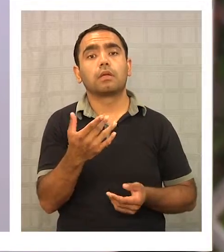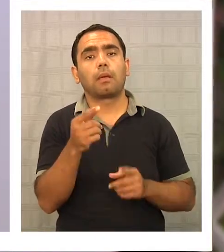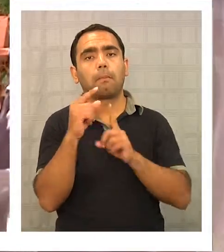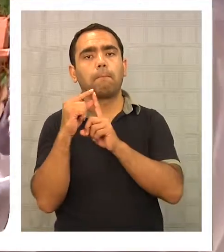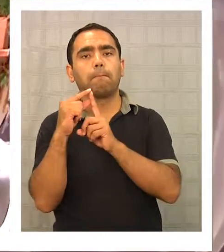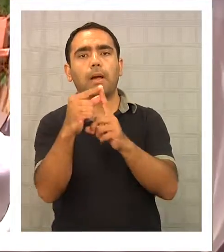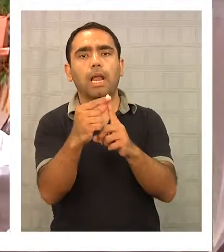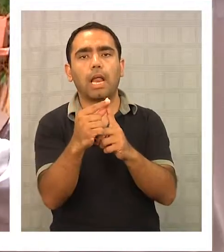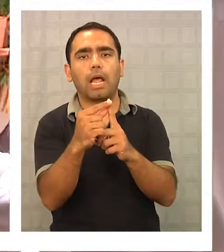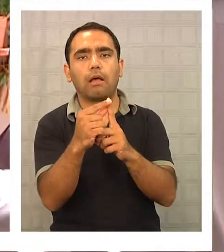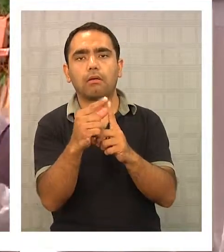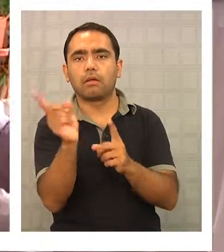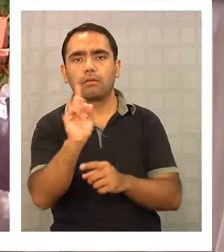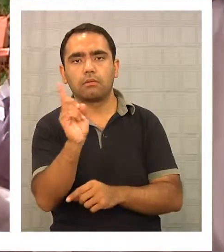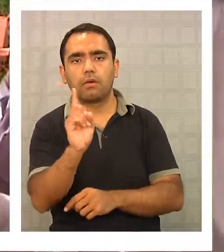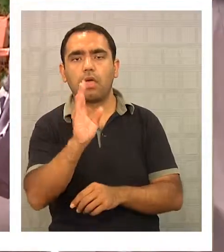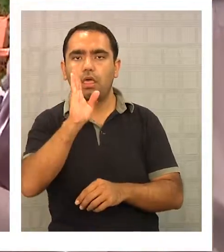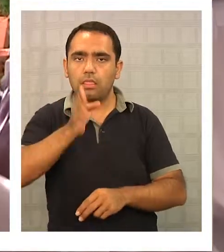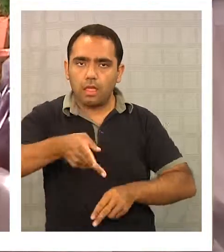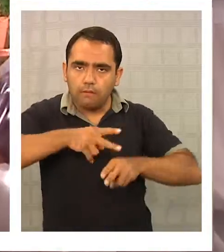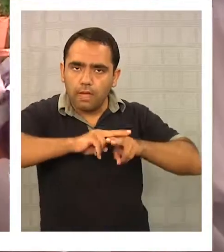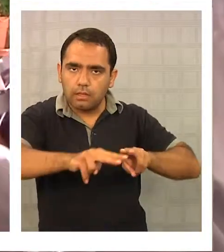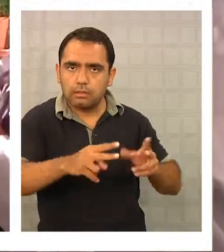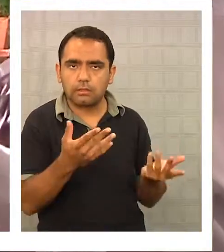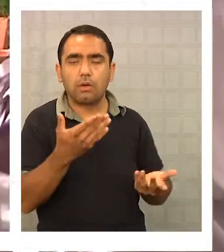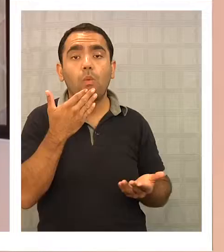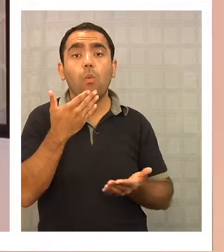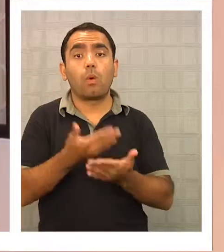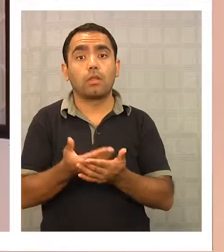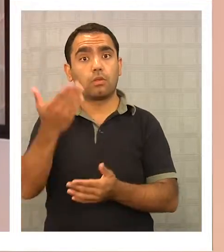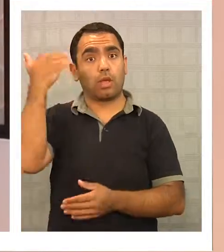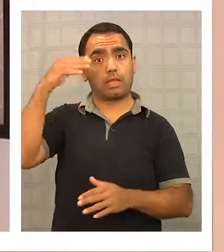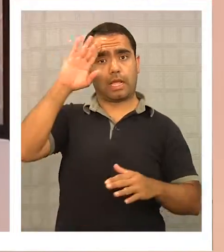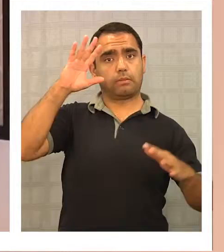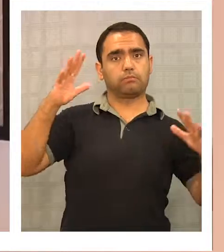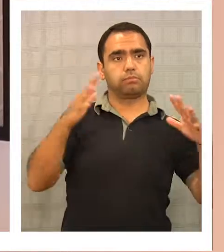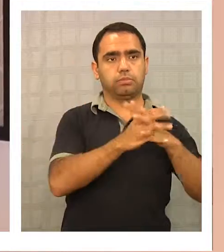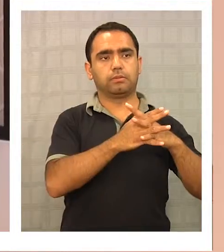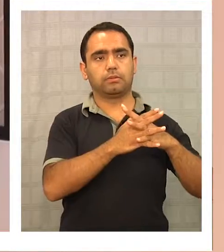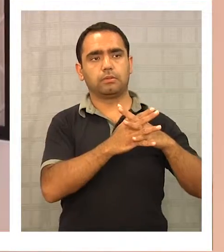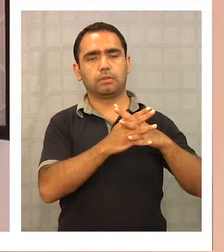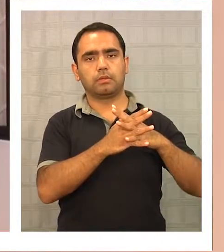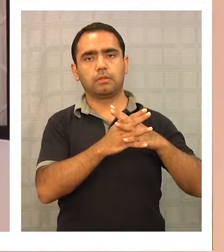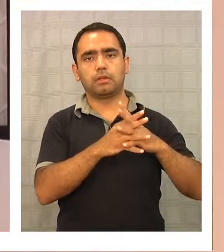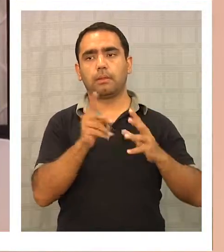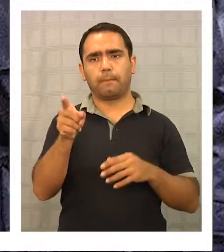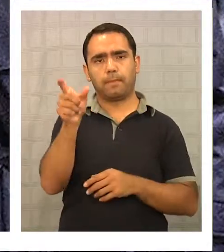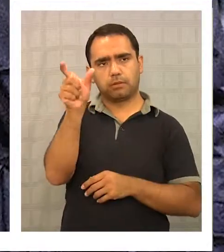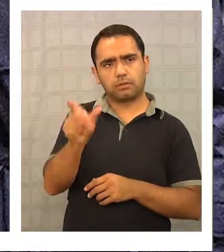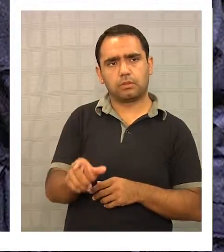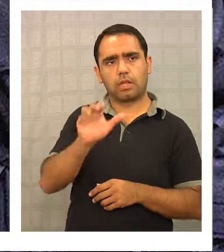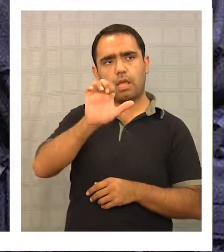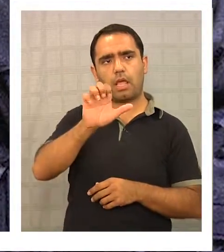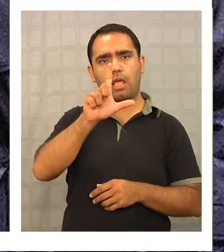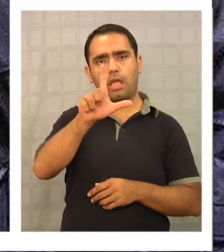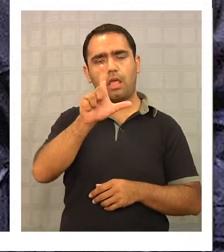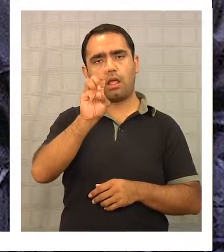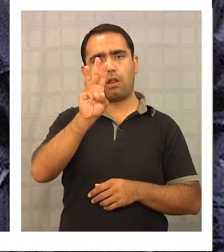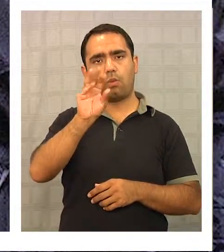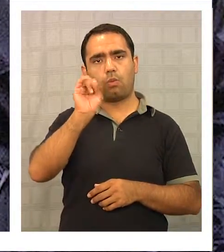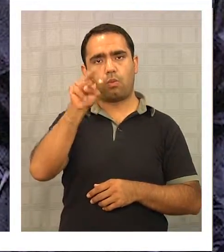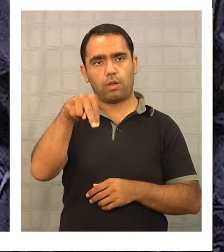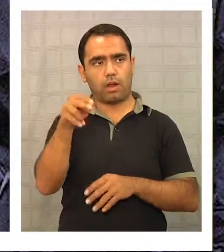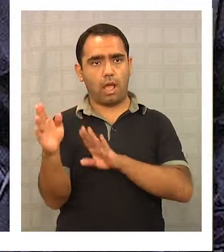las palabras, sino que por los hechos. Cuando fue el golpe, en primer lugar, no se puede decir que Elwin haya apoyado el golpe.